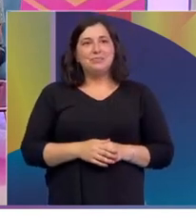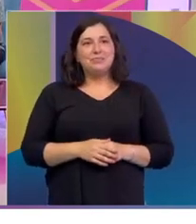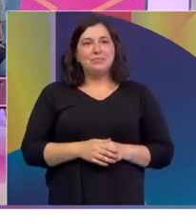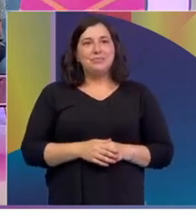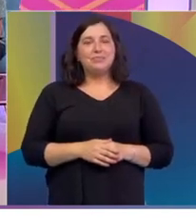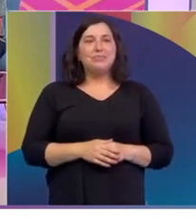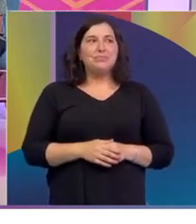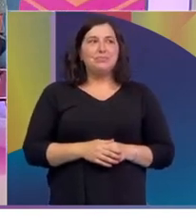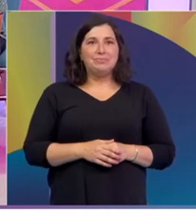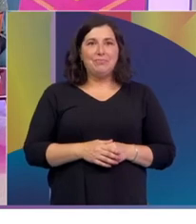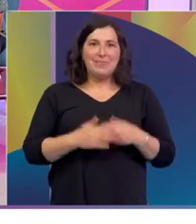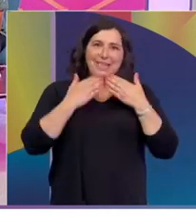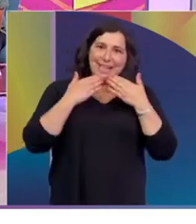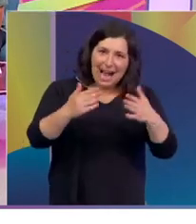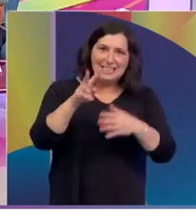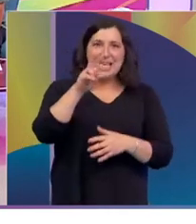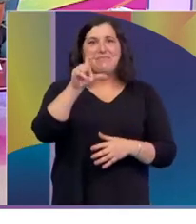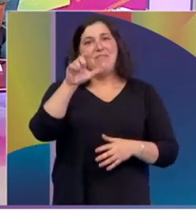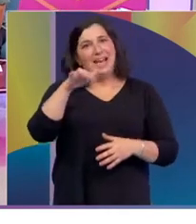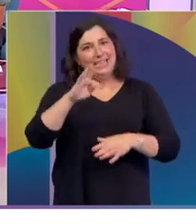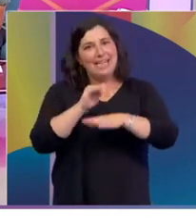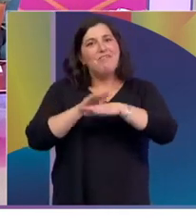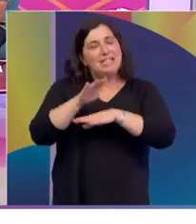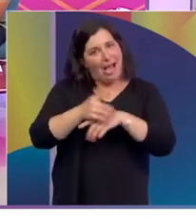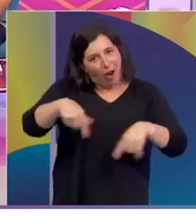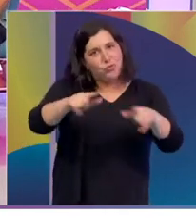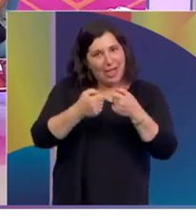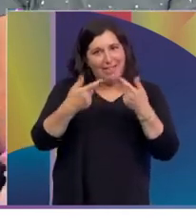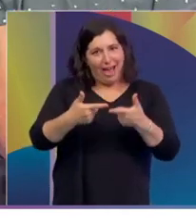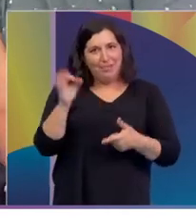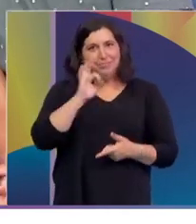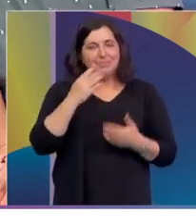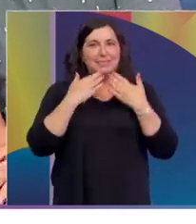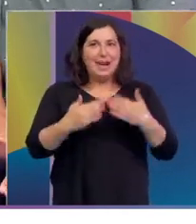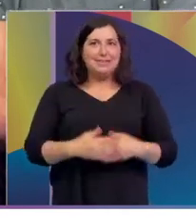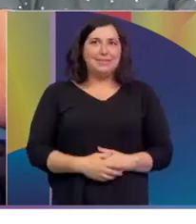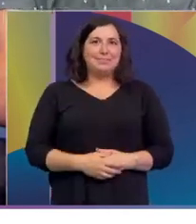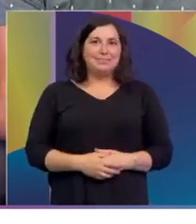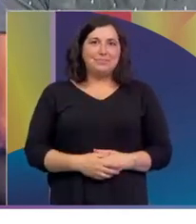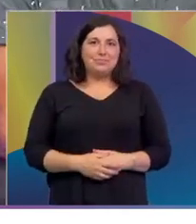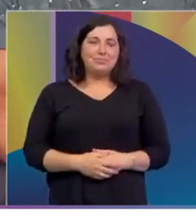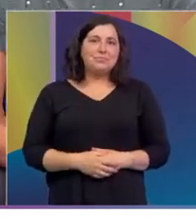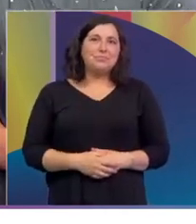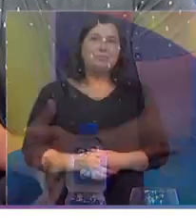Gracias a Valentina, felicitaciones también a ustedes por el espacio, muchas gracias. Muy bien, vamos al al móvil con Cami, estamos contigo. Gabriela!